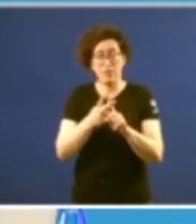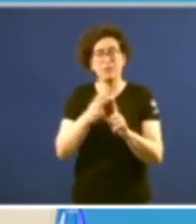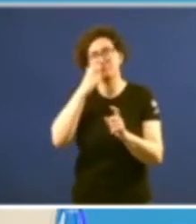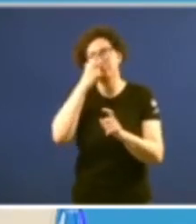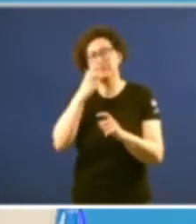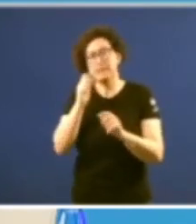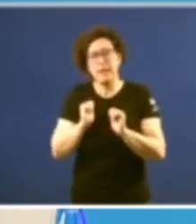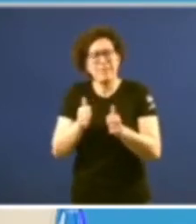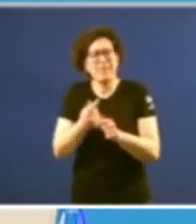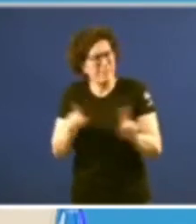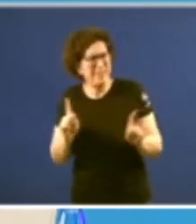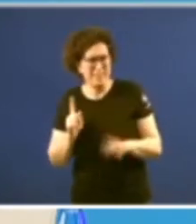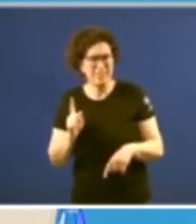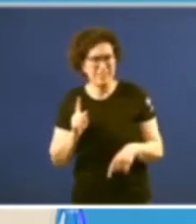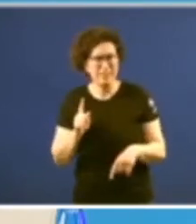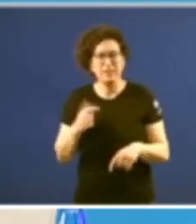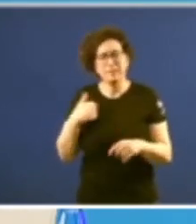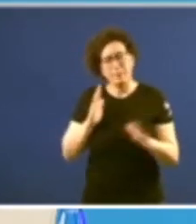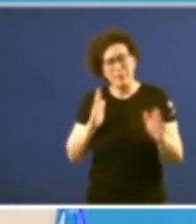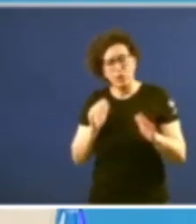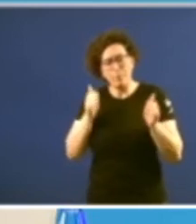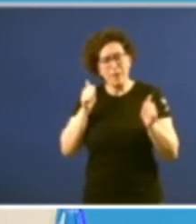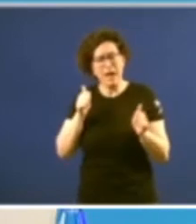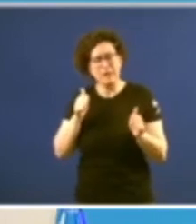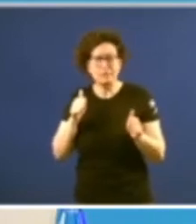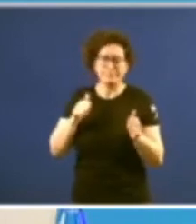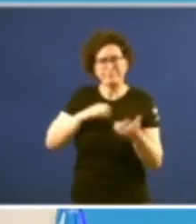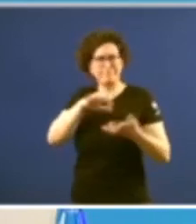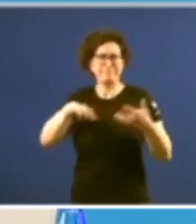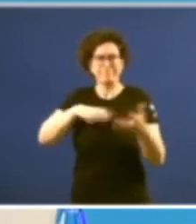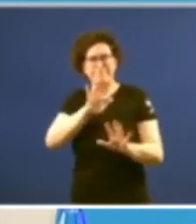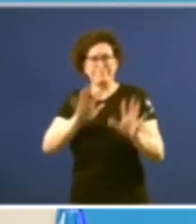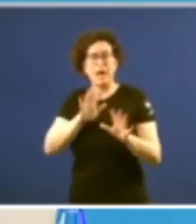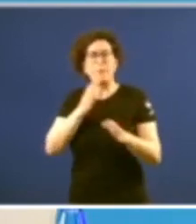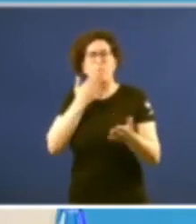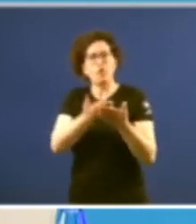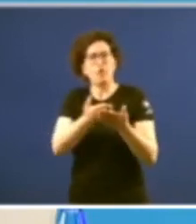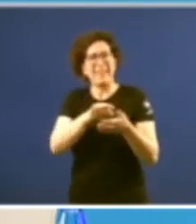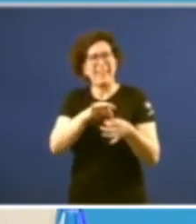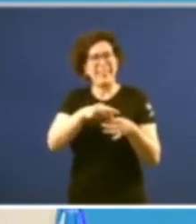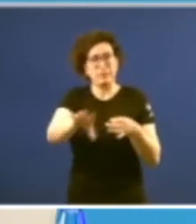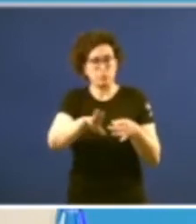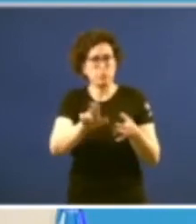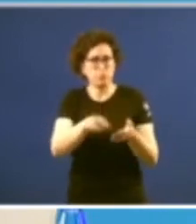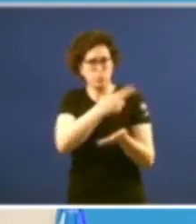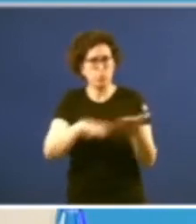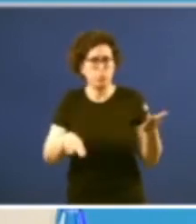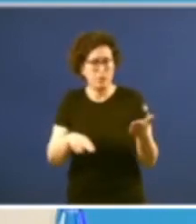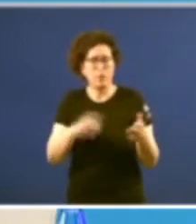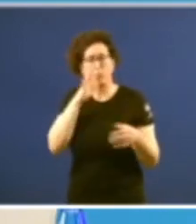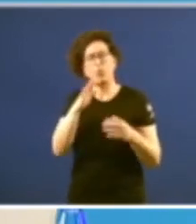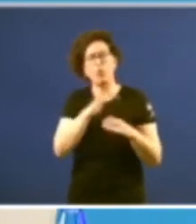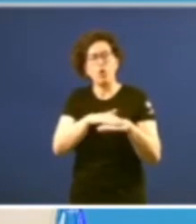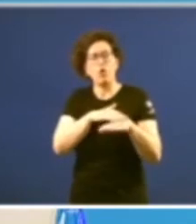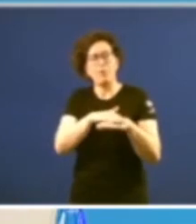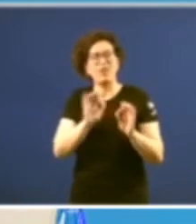se inicia de otro modo y pasamos a un periodo un poco más convulso políticamente hay una moción de censura frente al gobierno al